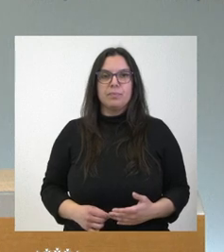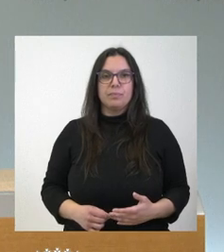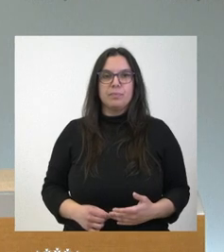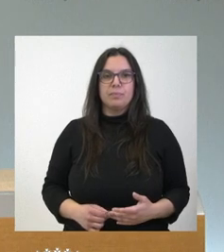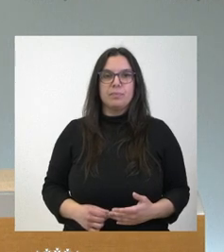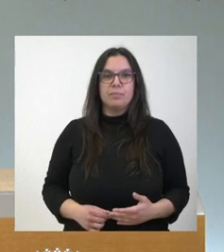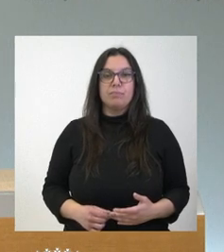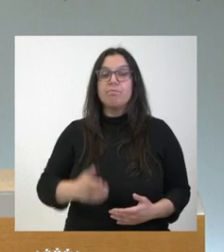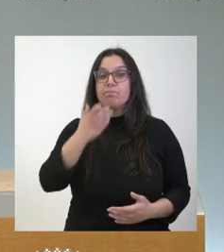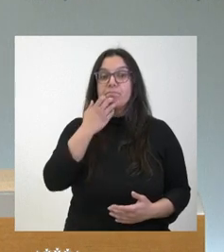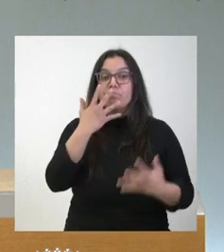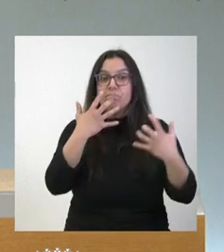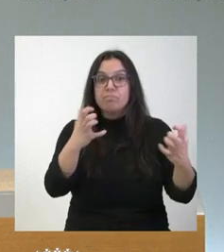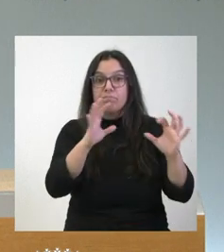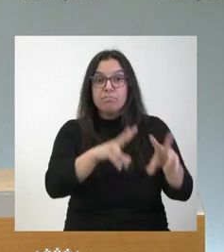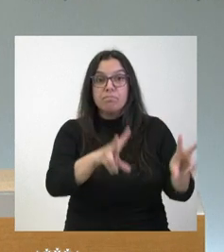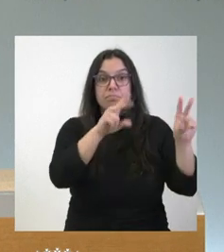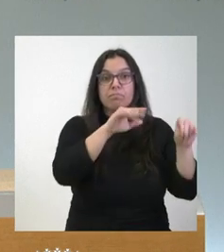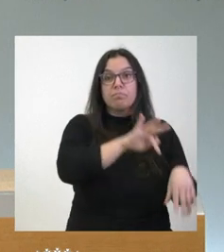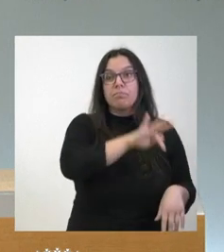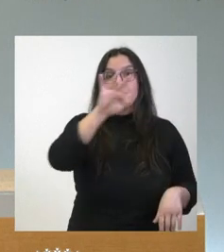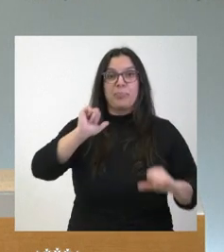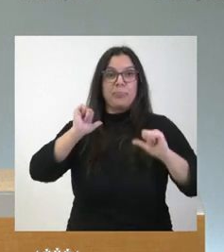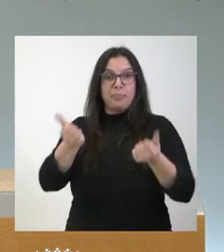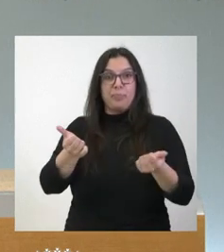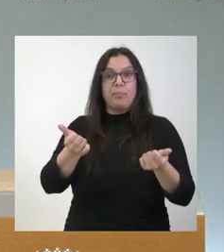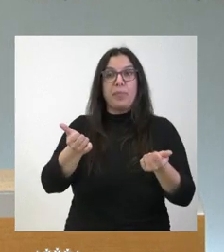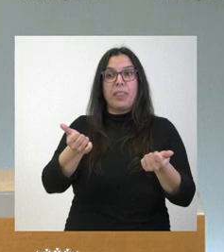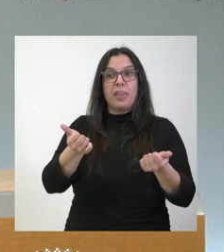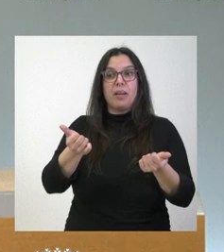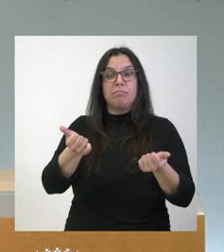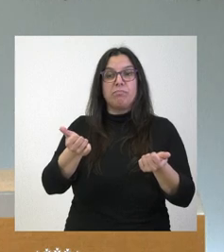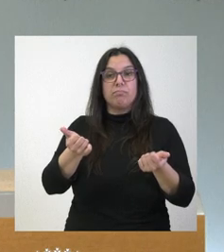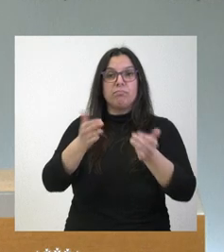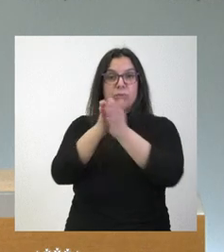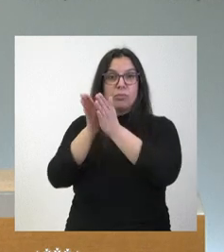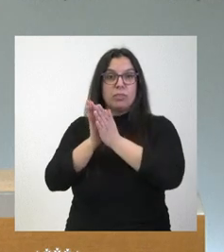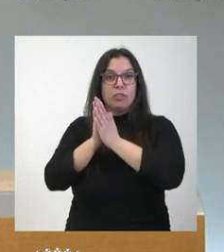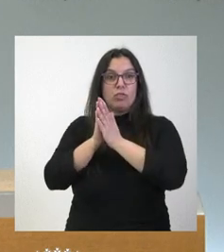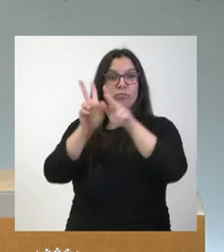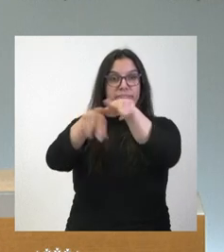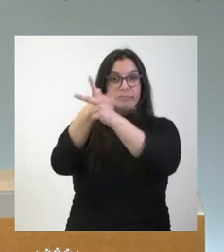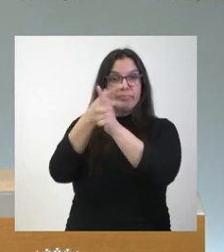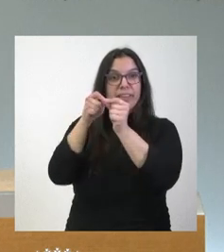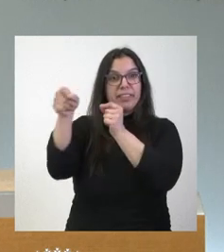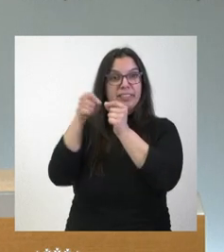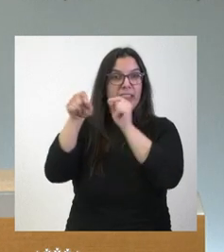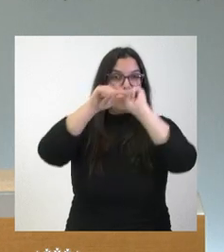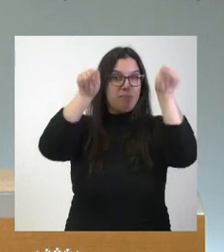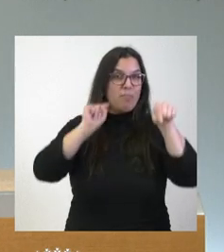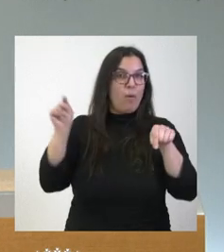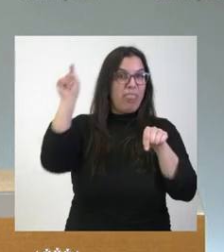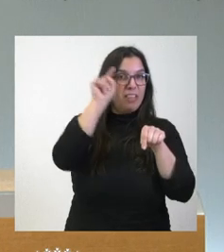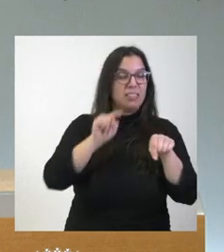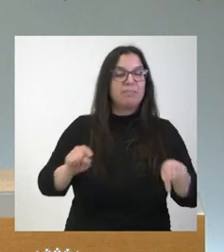Si no hay más preguntas, abrimos, como siempre, un turno con los periodistas que nos siguen desde las diferentes provincias.